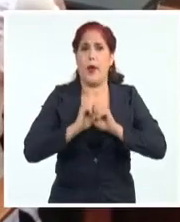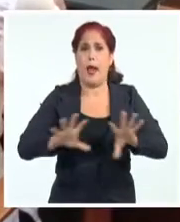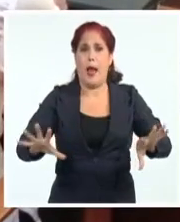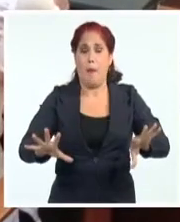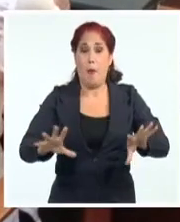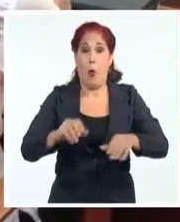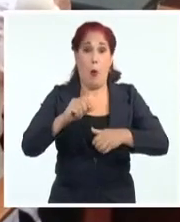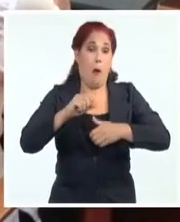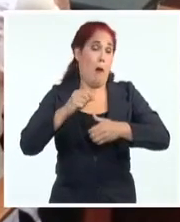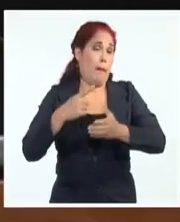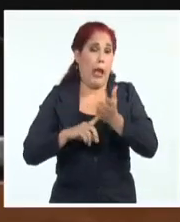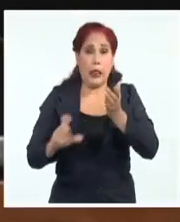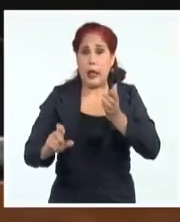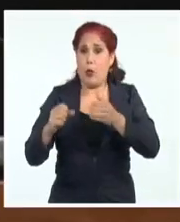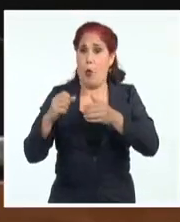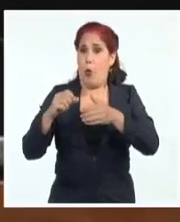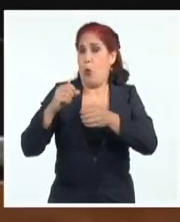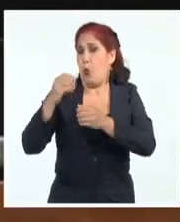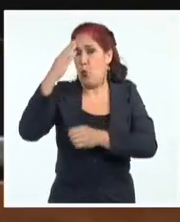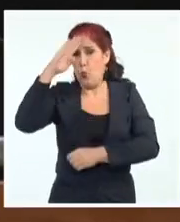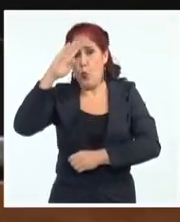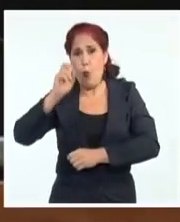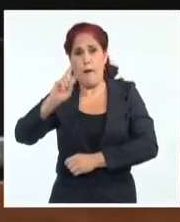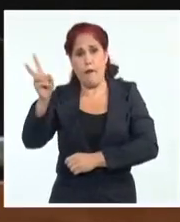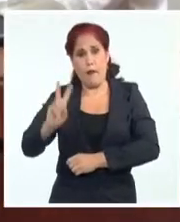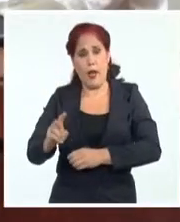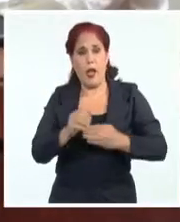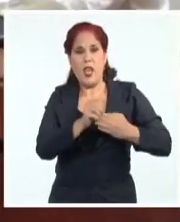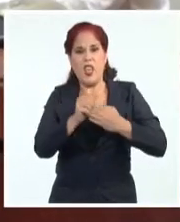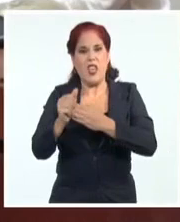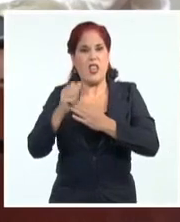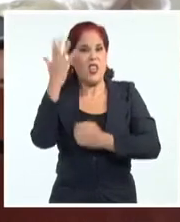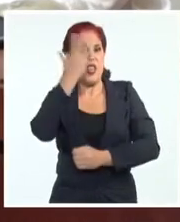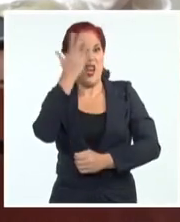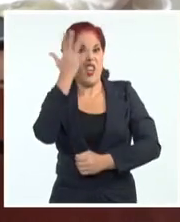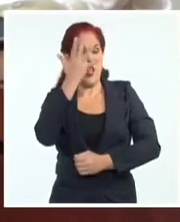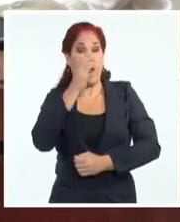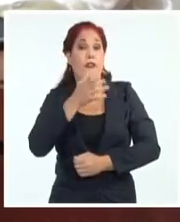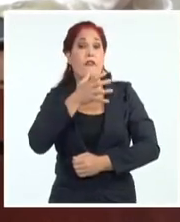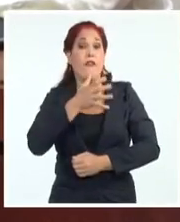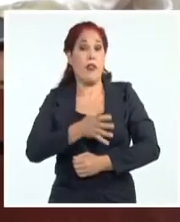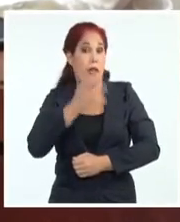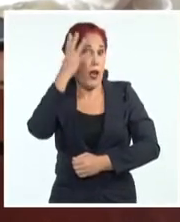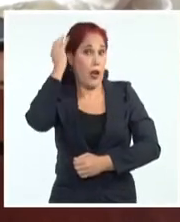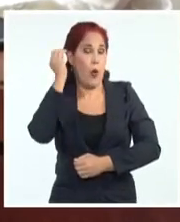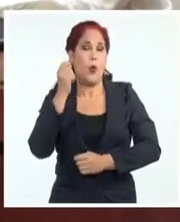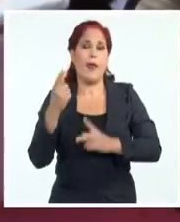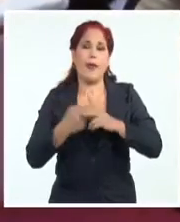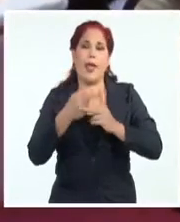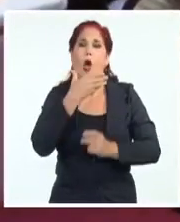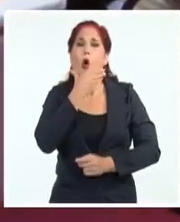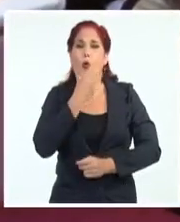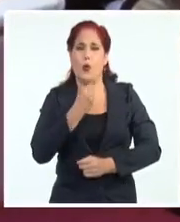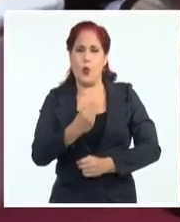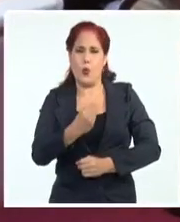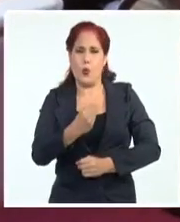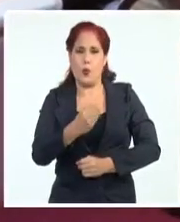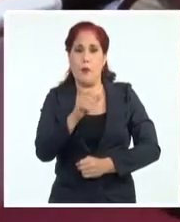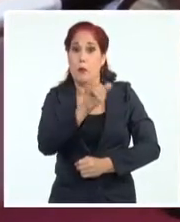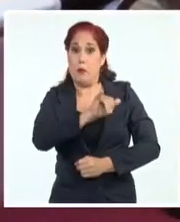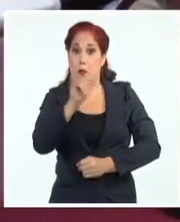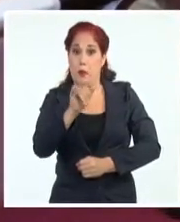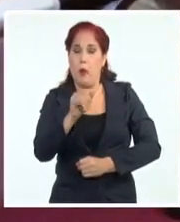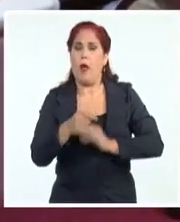pueblos, partidos y gobiernos de Cuba y Vietnam, guiada por el legado imperecedero de Fidel, Raúl y Ho Chi Minh. Asimismo, agradeció la